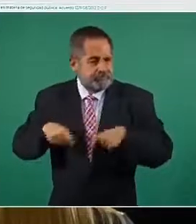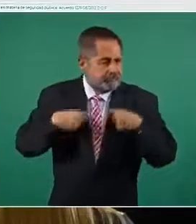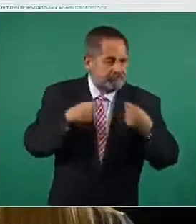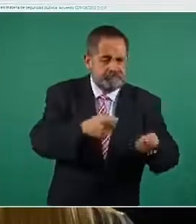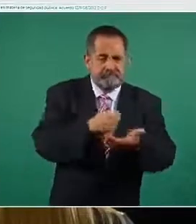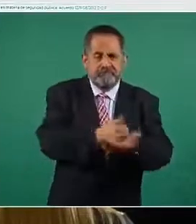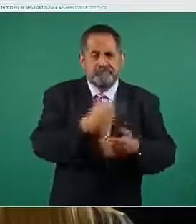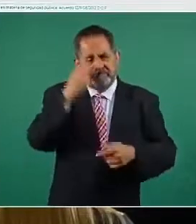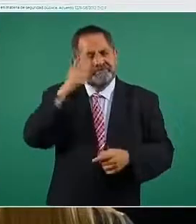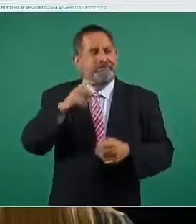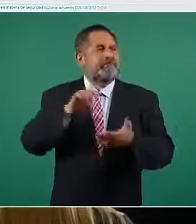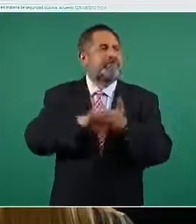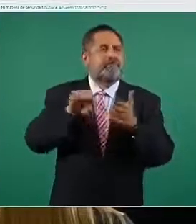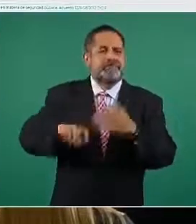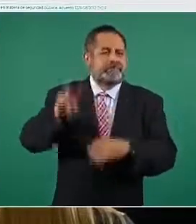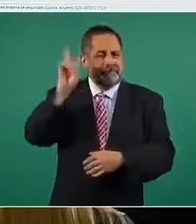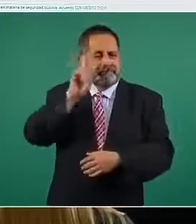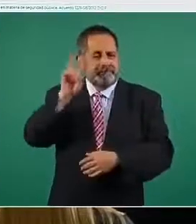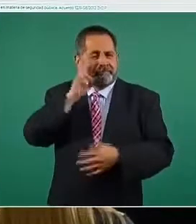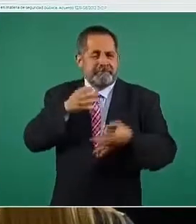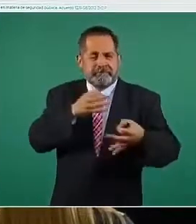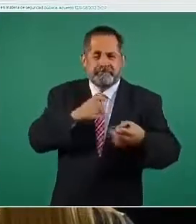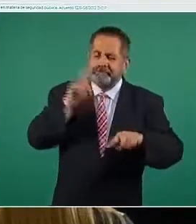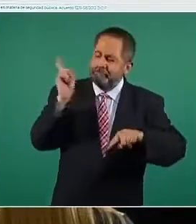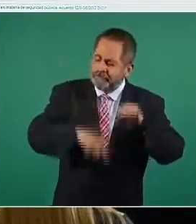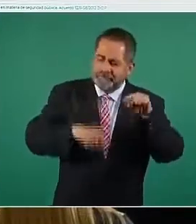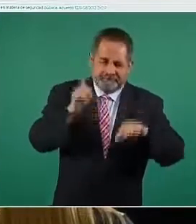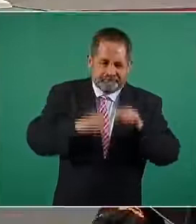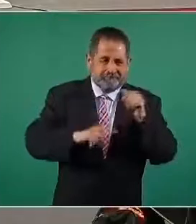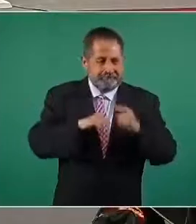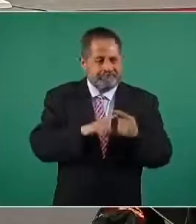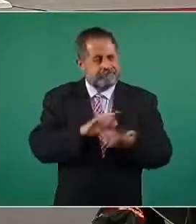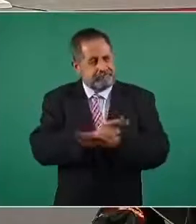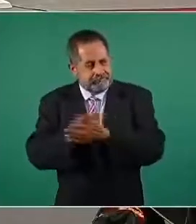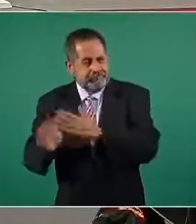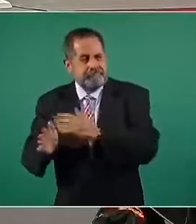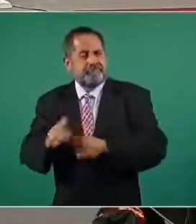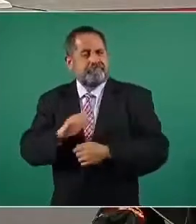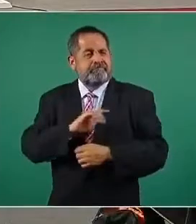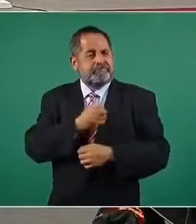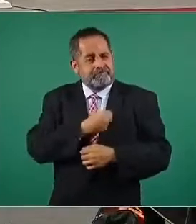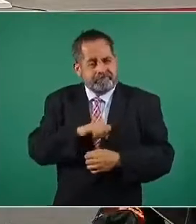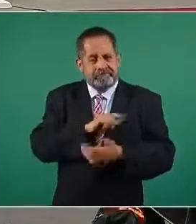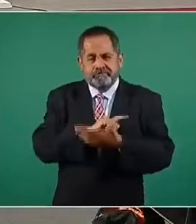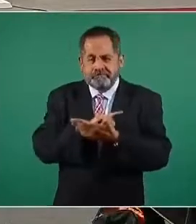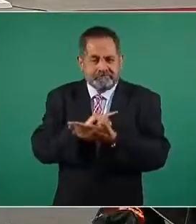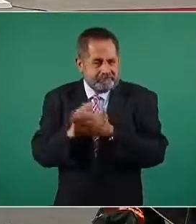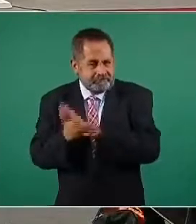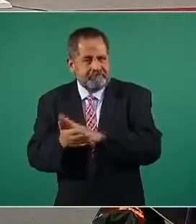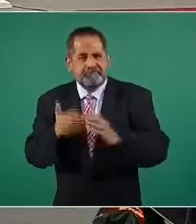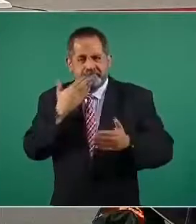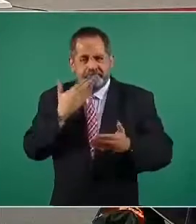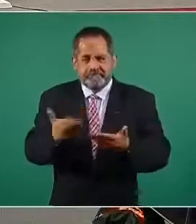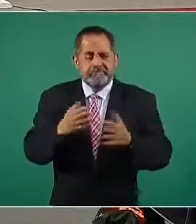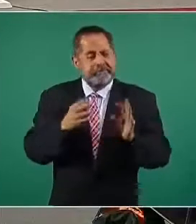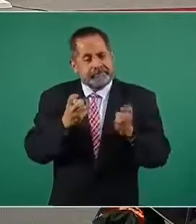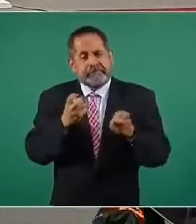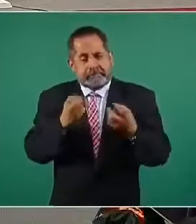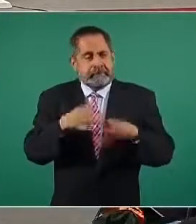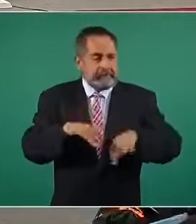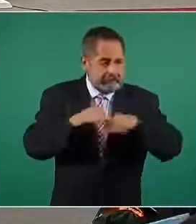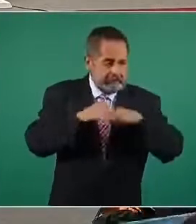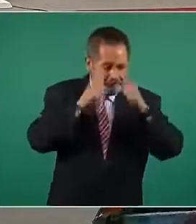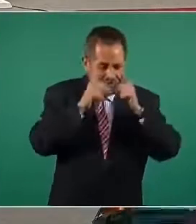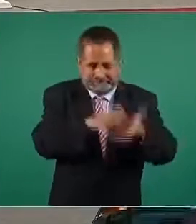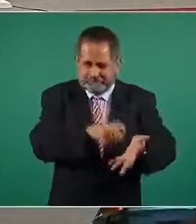las adicciones en general, de atender también acciones conjuntas que permitan mejorar